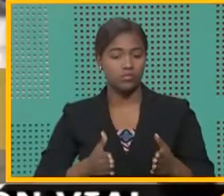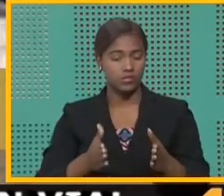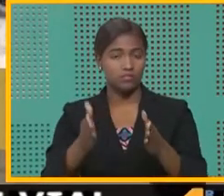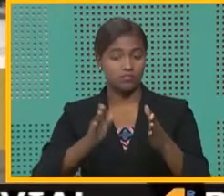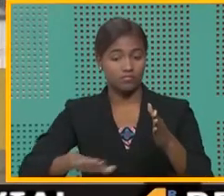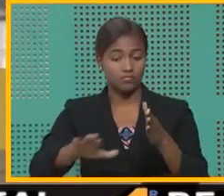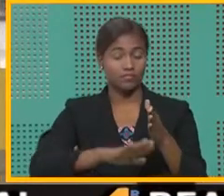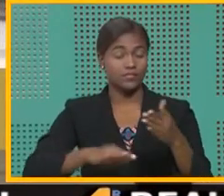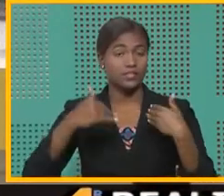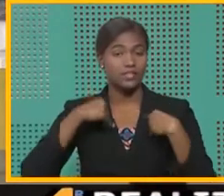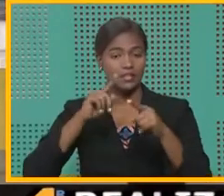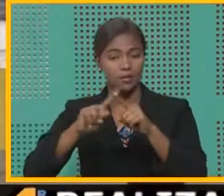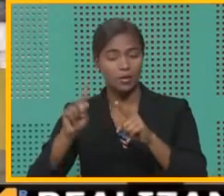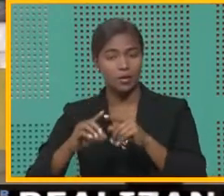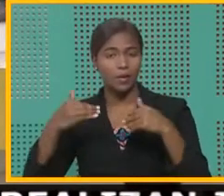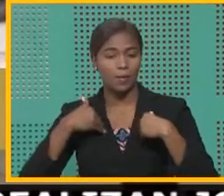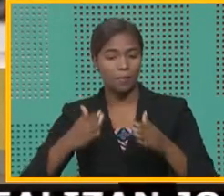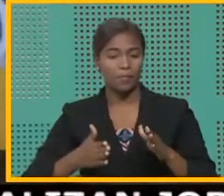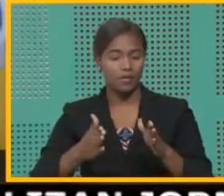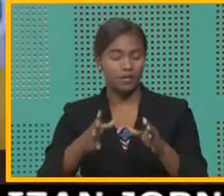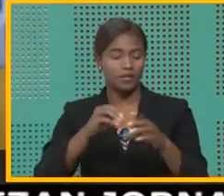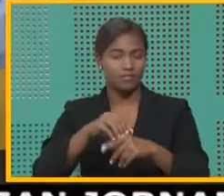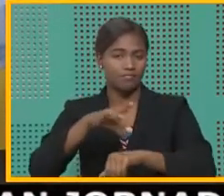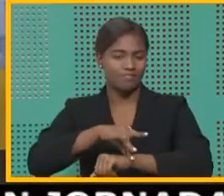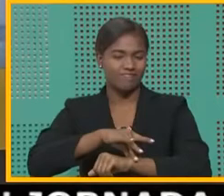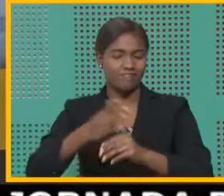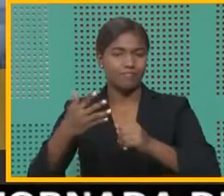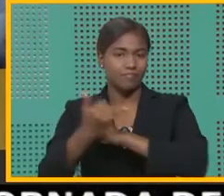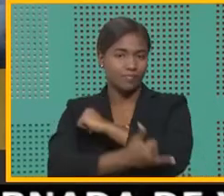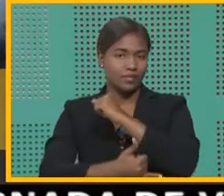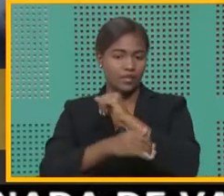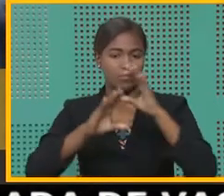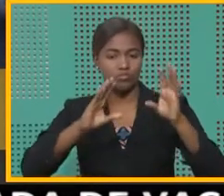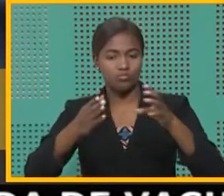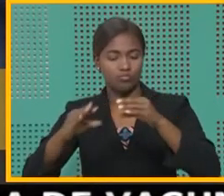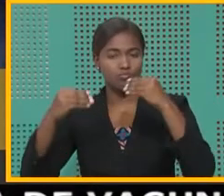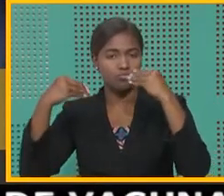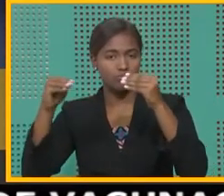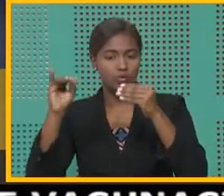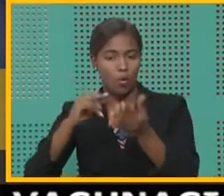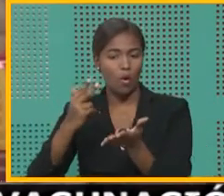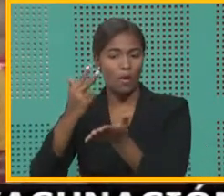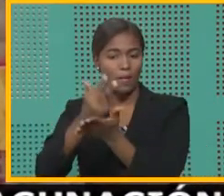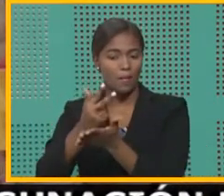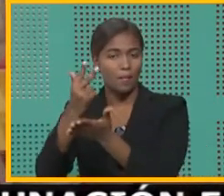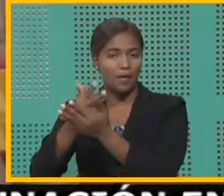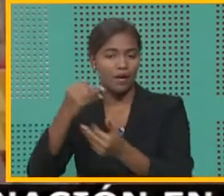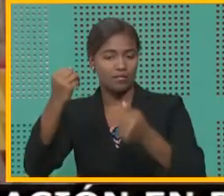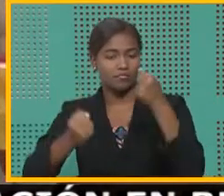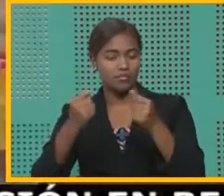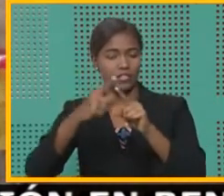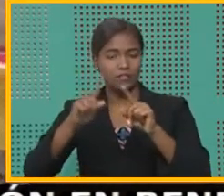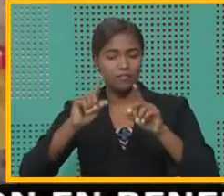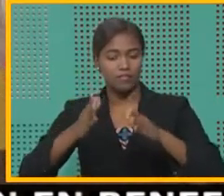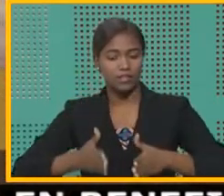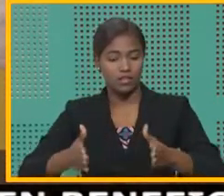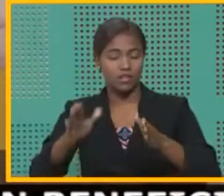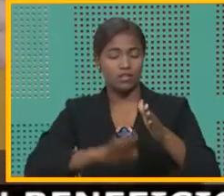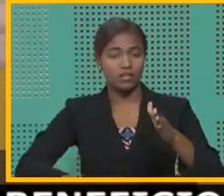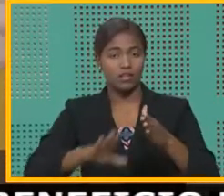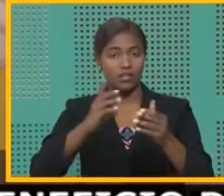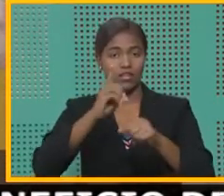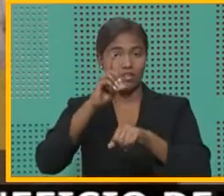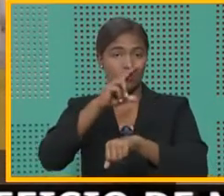ciudadanía en las principales vías terrestres del país, en las plazas comerciales y paradas de autobuses en las áreas metropolitanas del